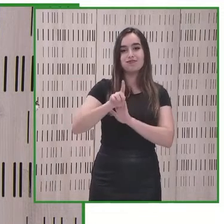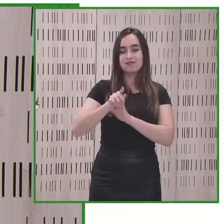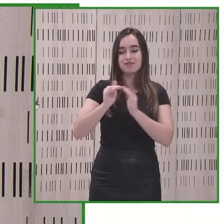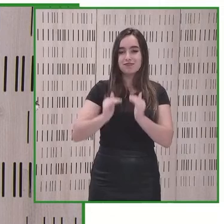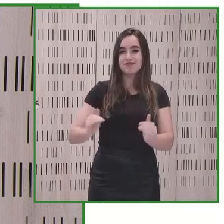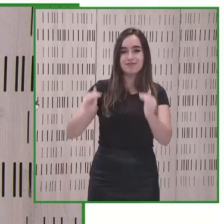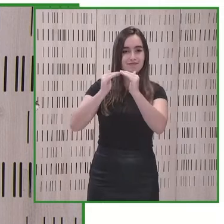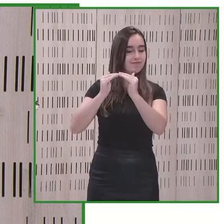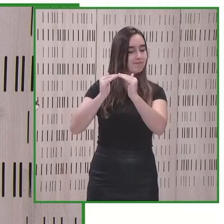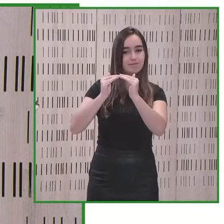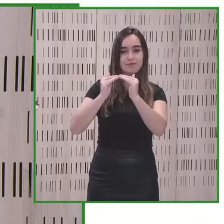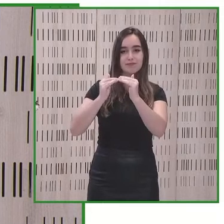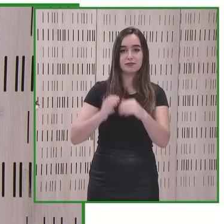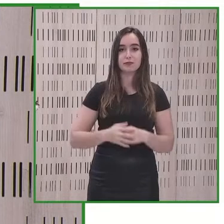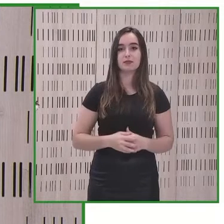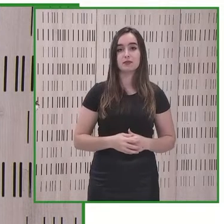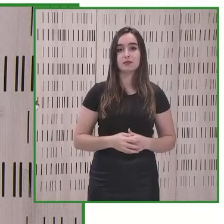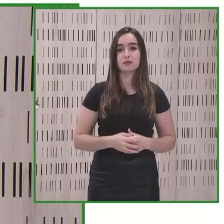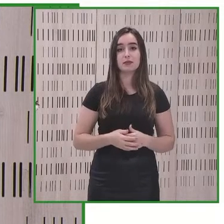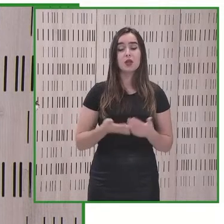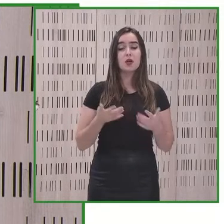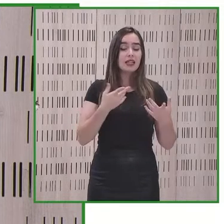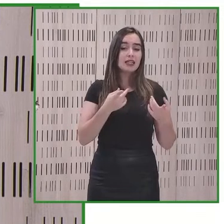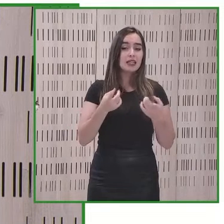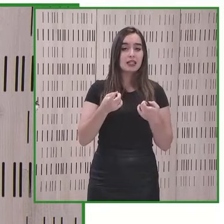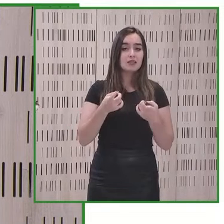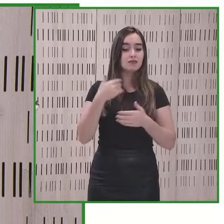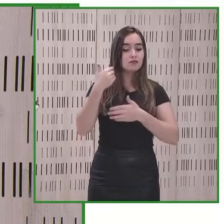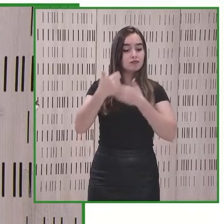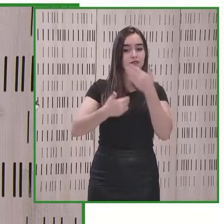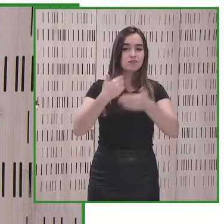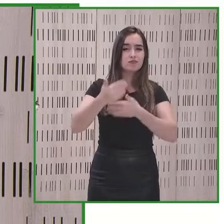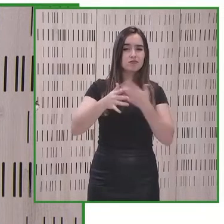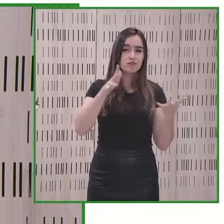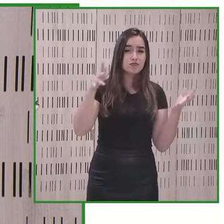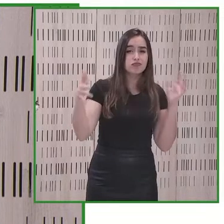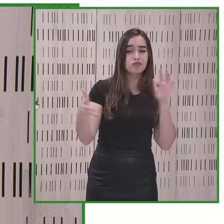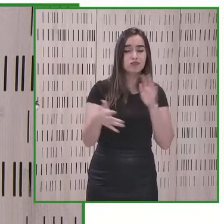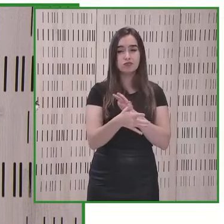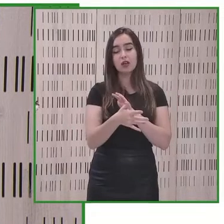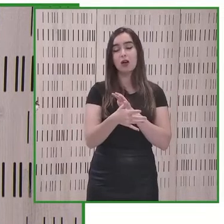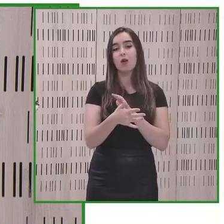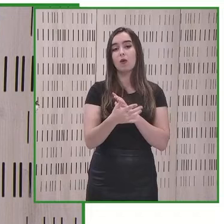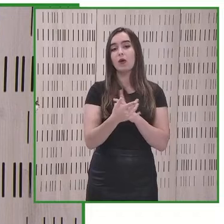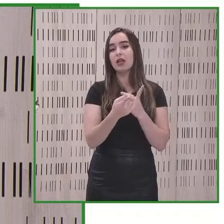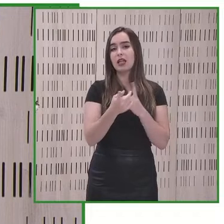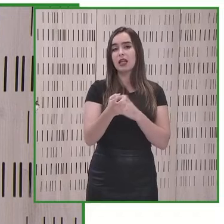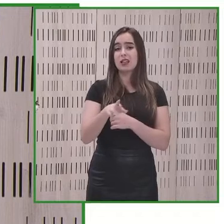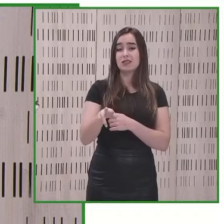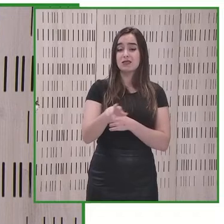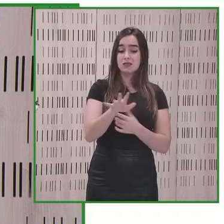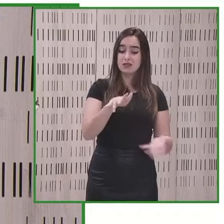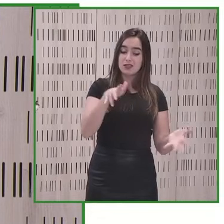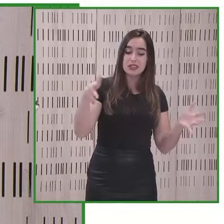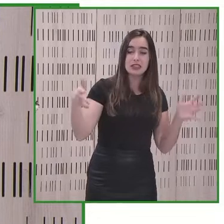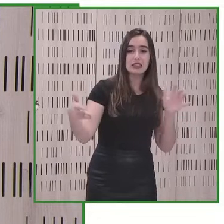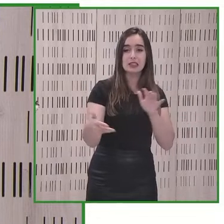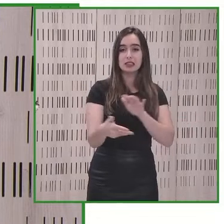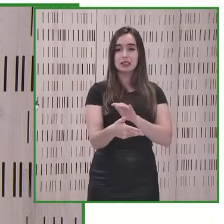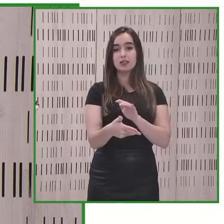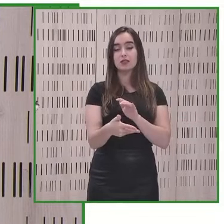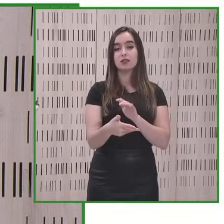por lo tanto tenemos que llegar a un proceso a una recuperación transformadora que así se quiere que